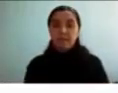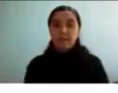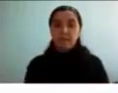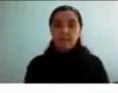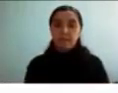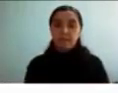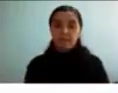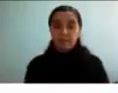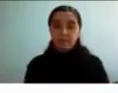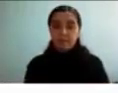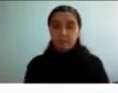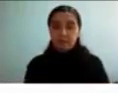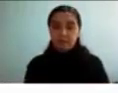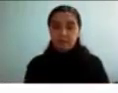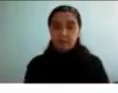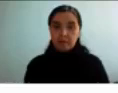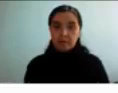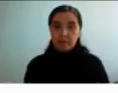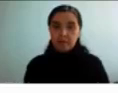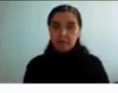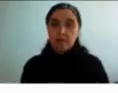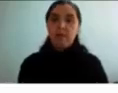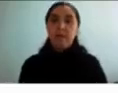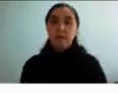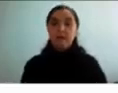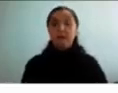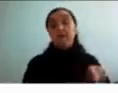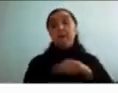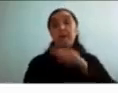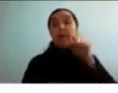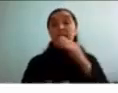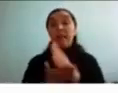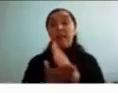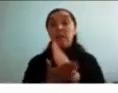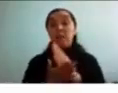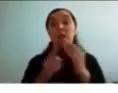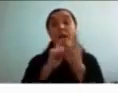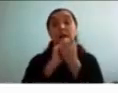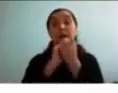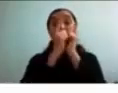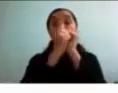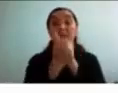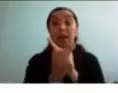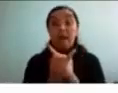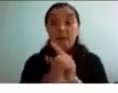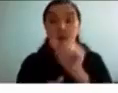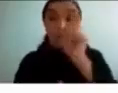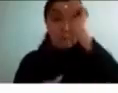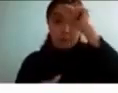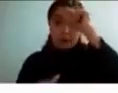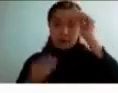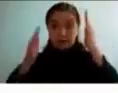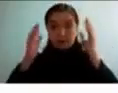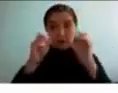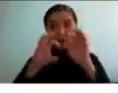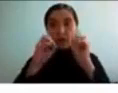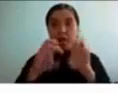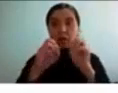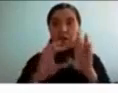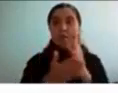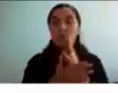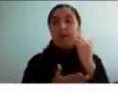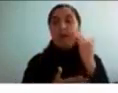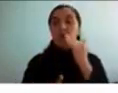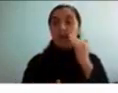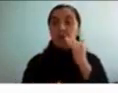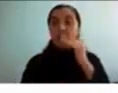el reto de la escuela por lo tanto a día de hoy debería ser conseguir cambiar como decía el paradigma académico conseguir que los niños con TDAH y los